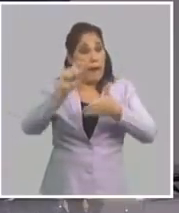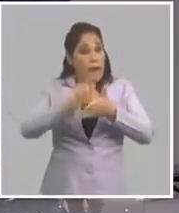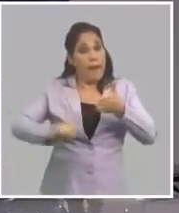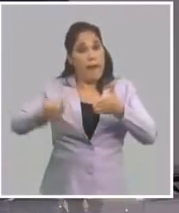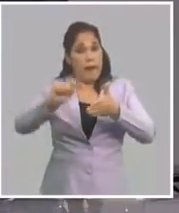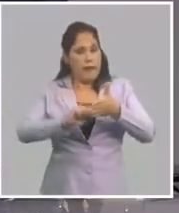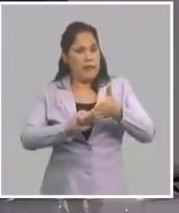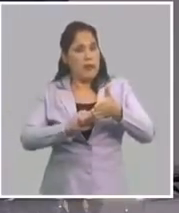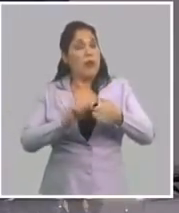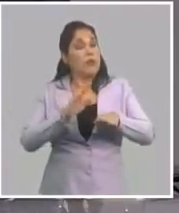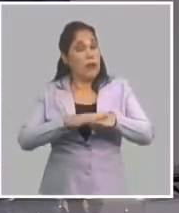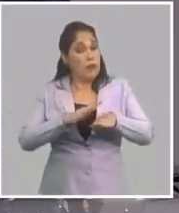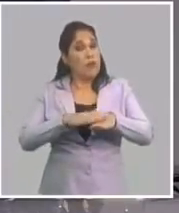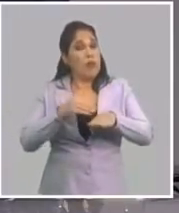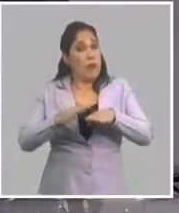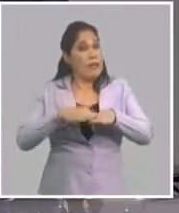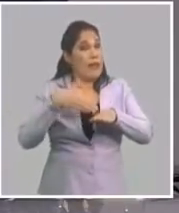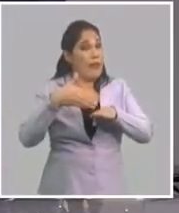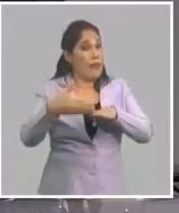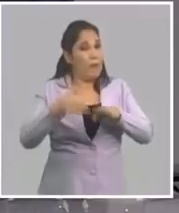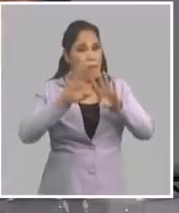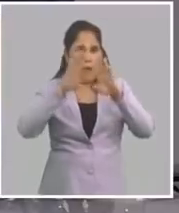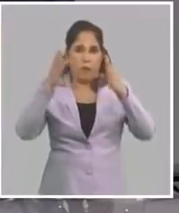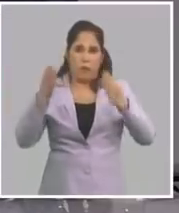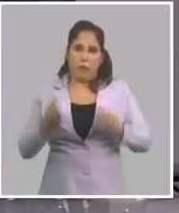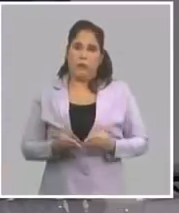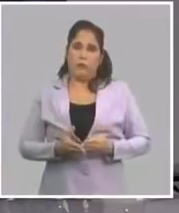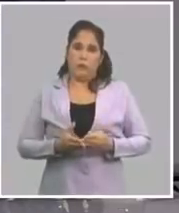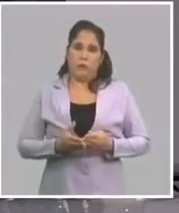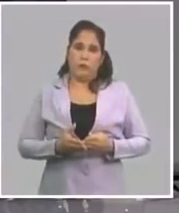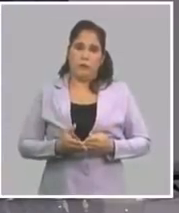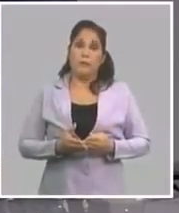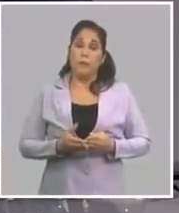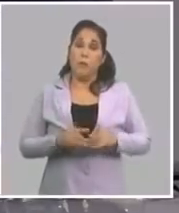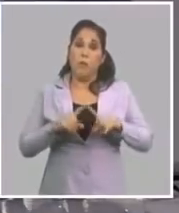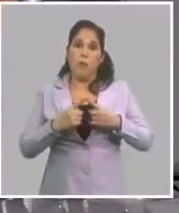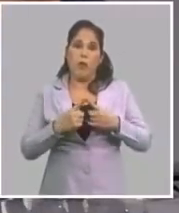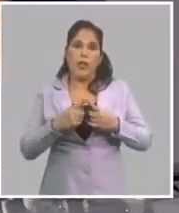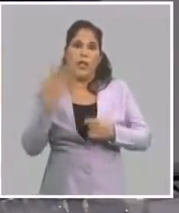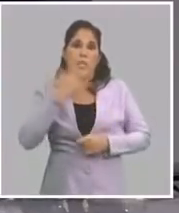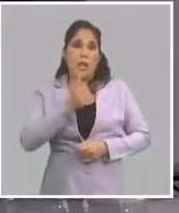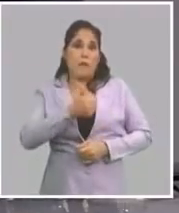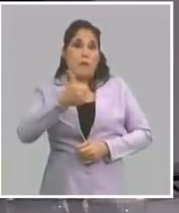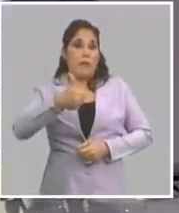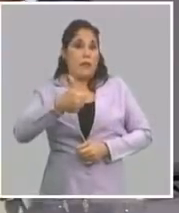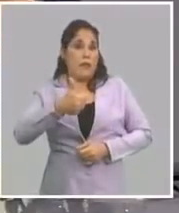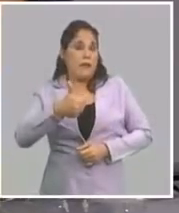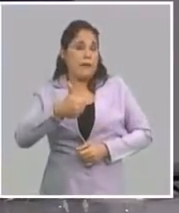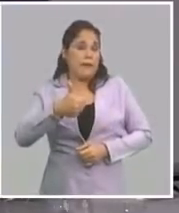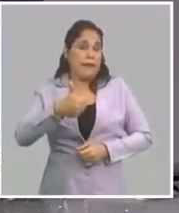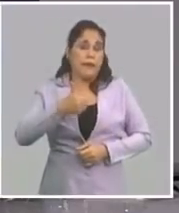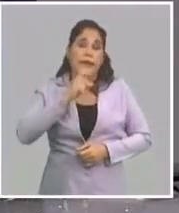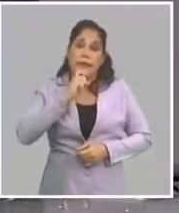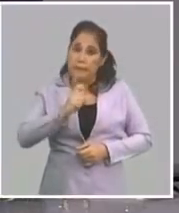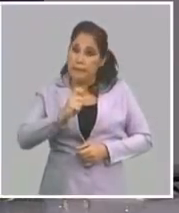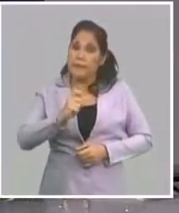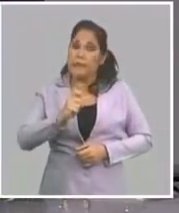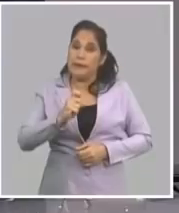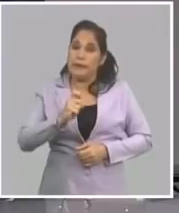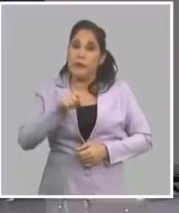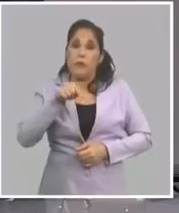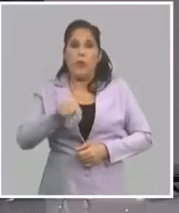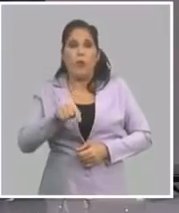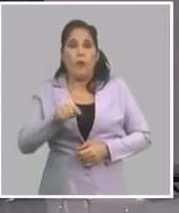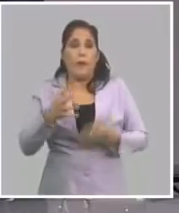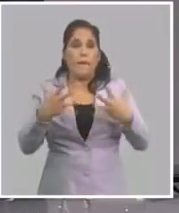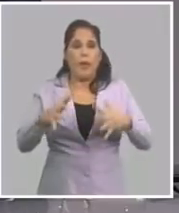elecciones tienen consecuencias para el resto del planeta en un sentido o en otro, por razones económicas, geopolíticas y otro tipo, y por eso se